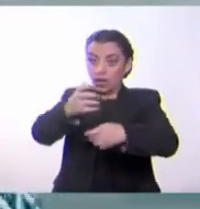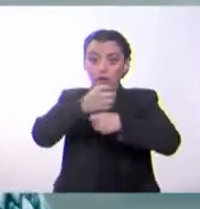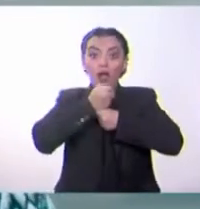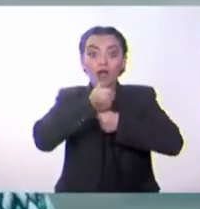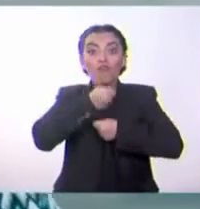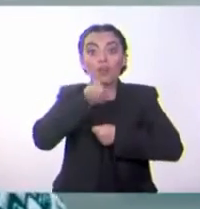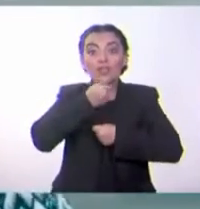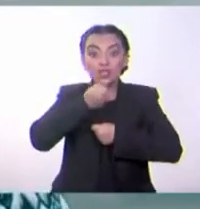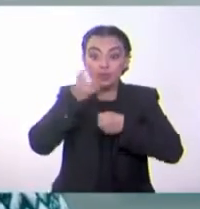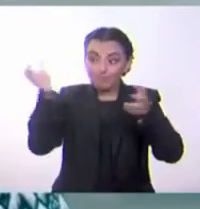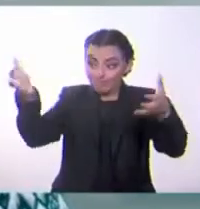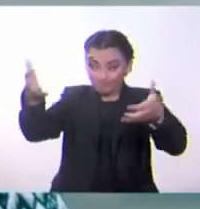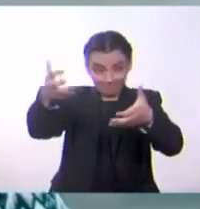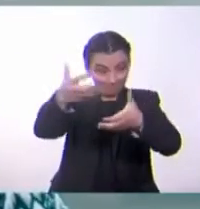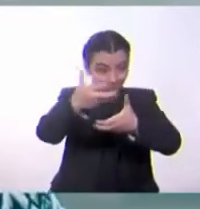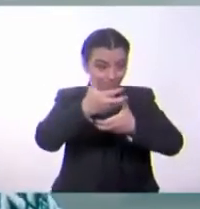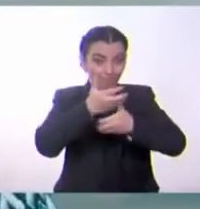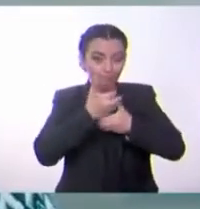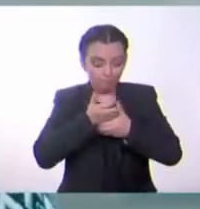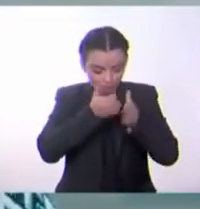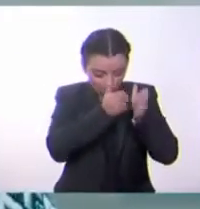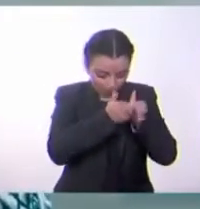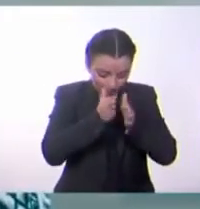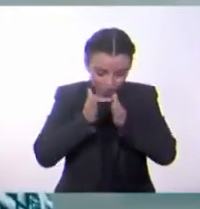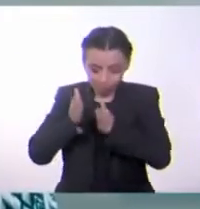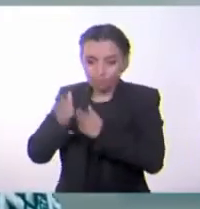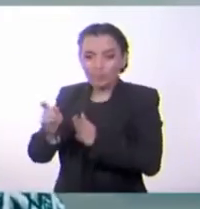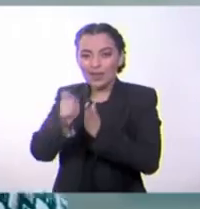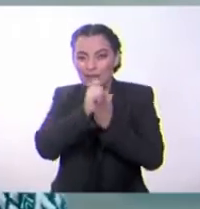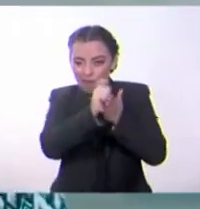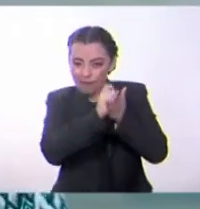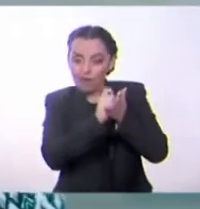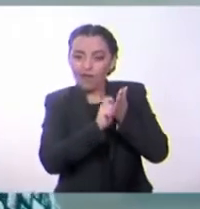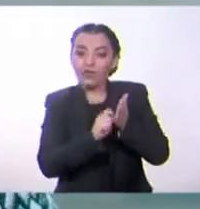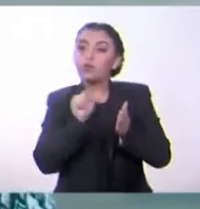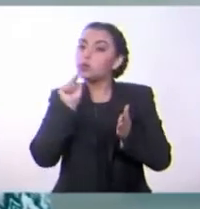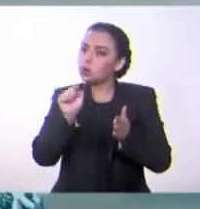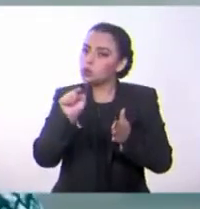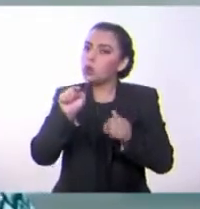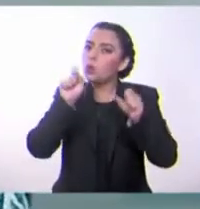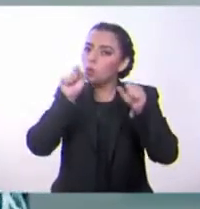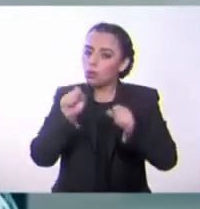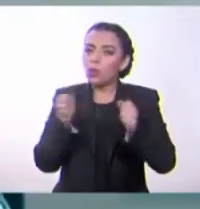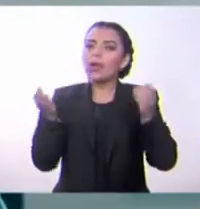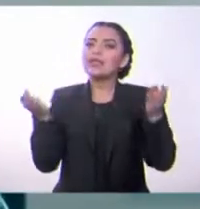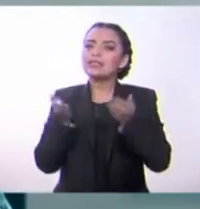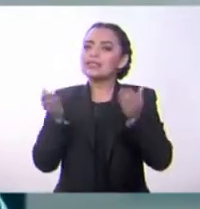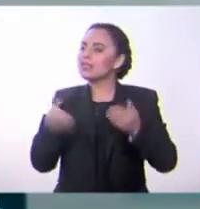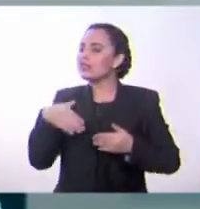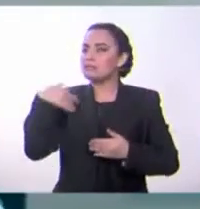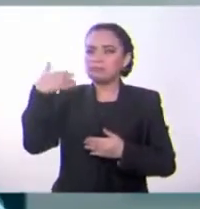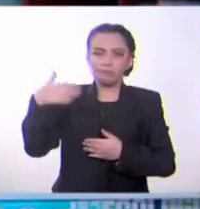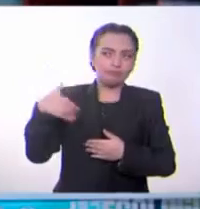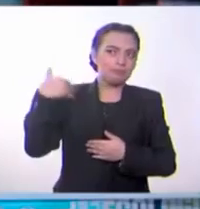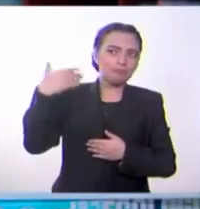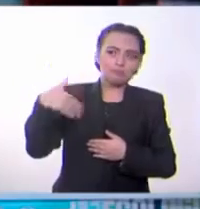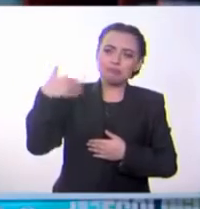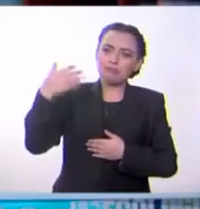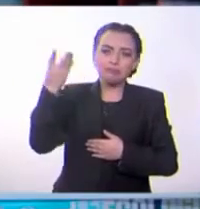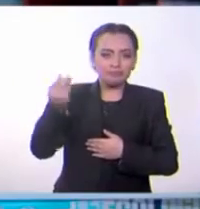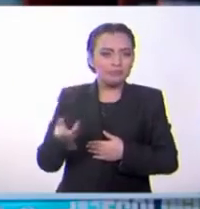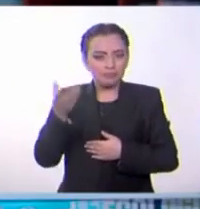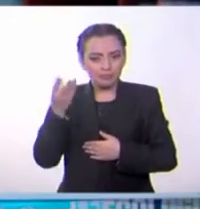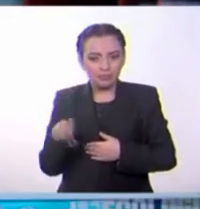lo puedes hacer de forma cotidiana. ¿Sabes cómo? Bueno, pues en nuestro hogar tú podrías organizar tus juguetes.